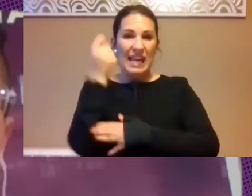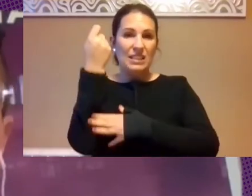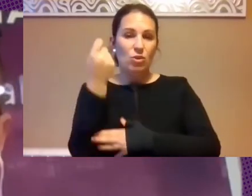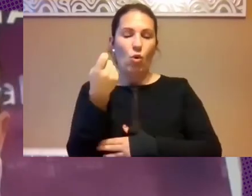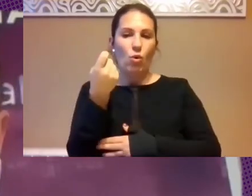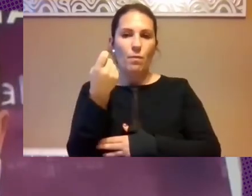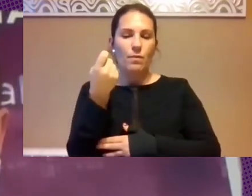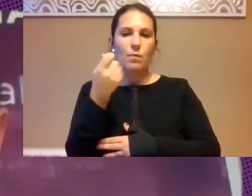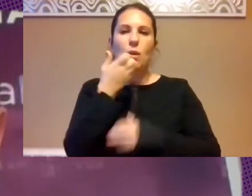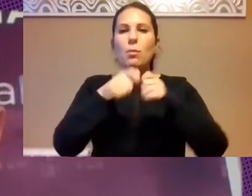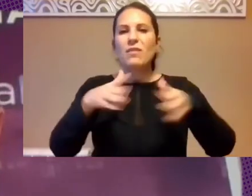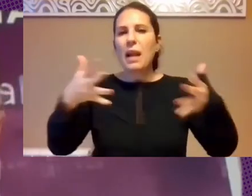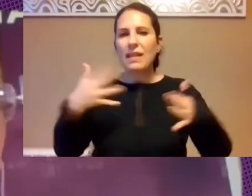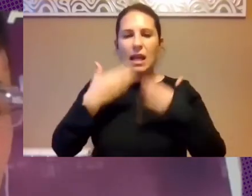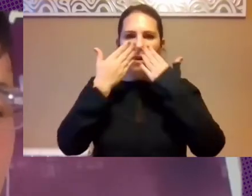O Como Youtube